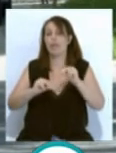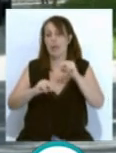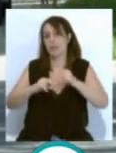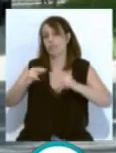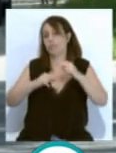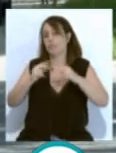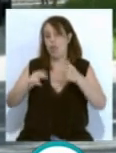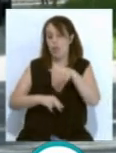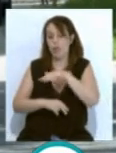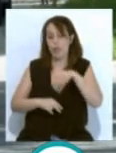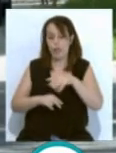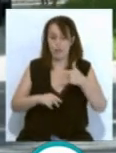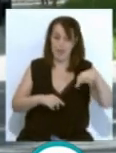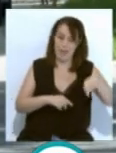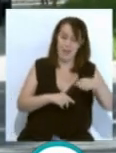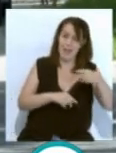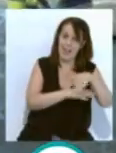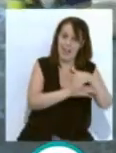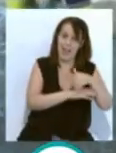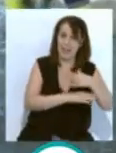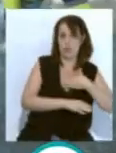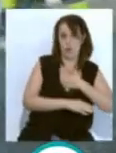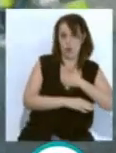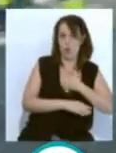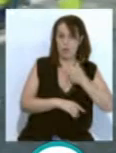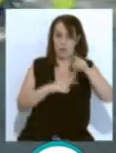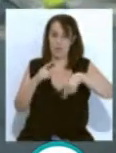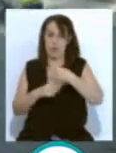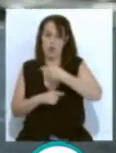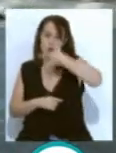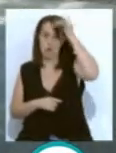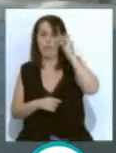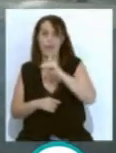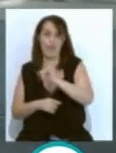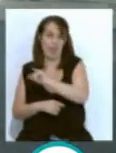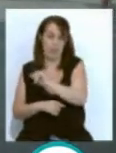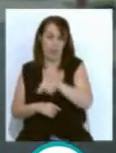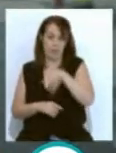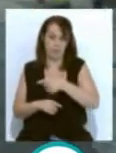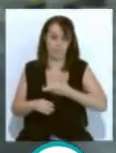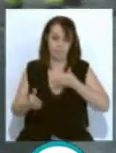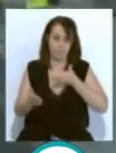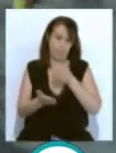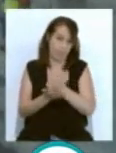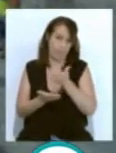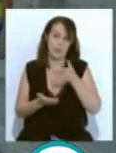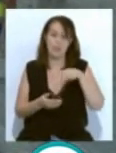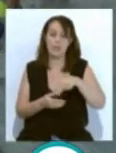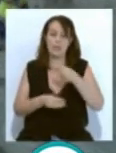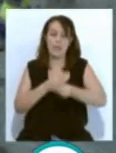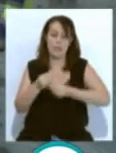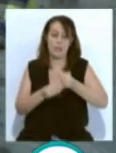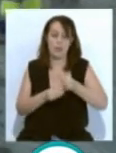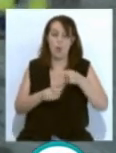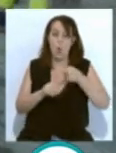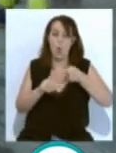está ultimando ya en el tramo comprendido entre las calles Cristóbal Colón y Rubio y Díaz. Una intervención que ha permitido ya utilizar gran parte de